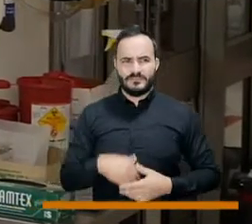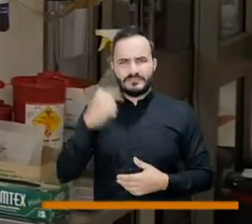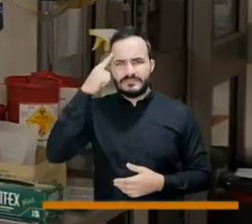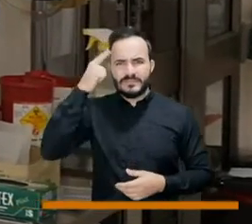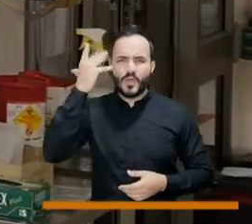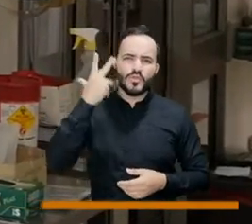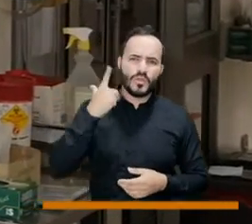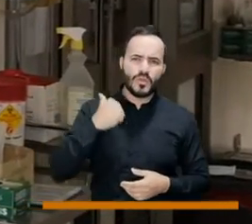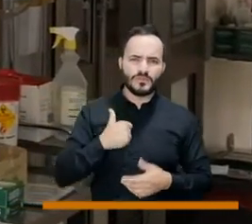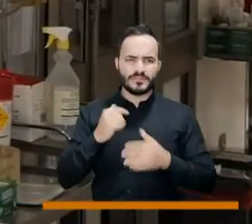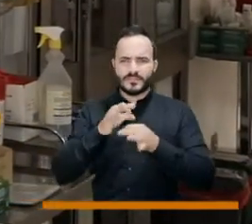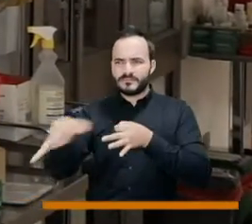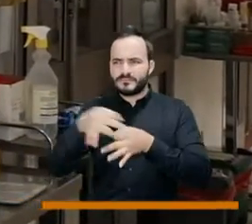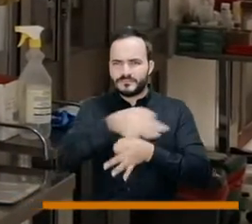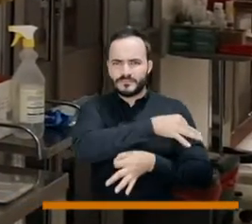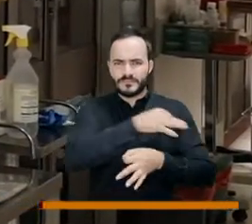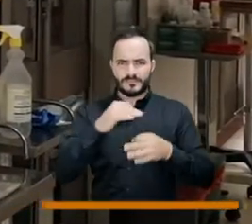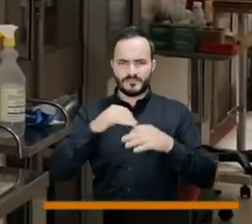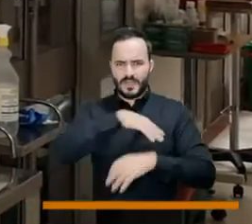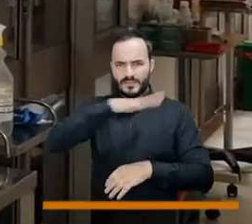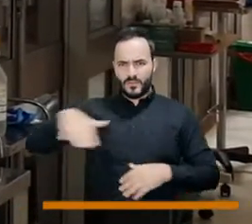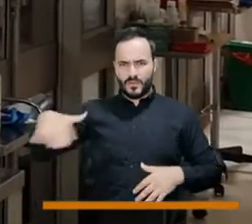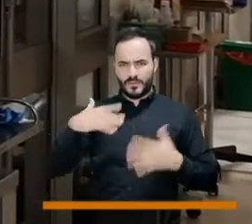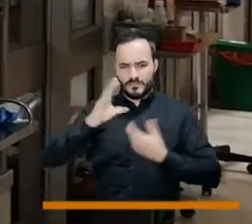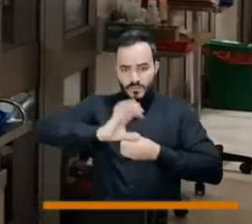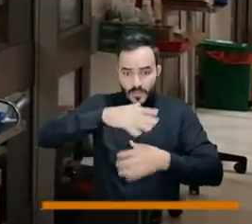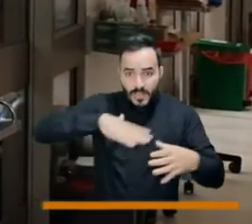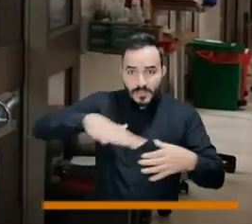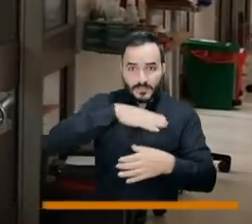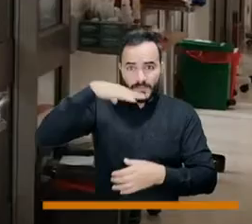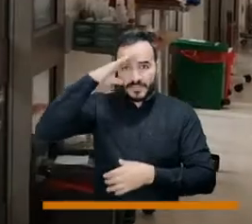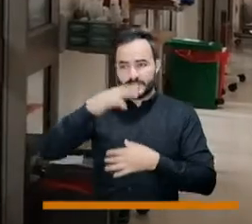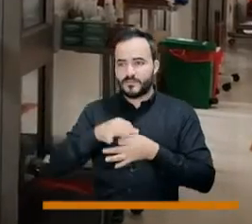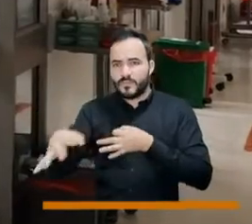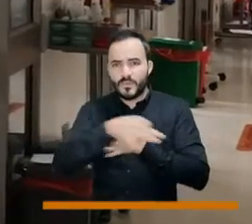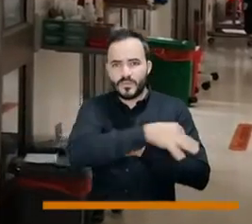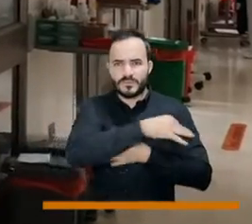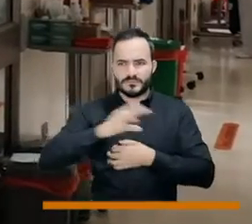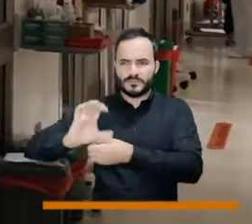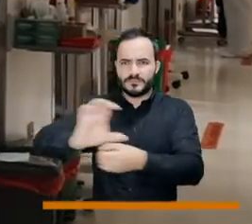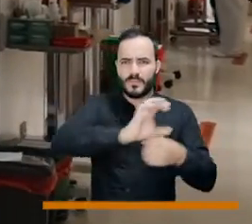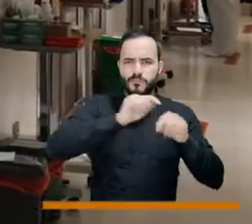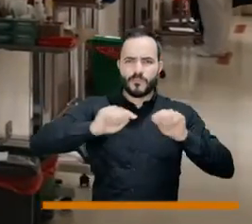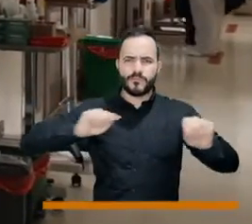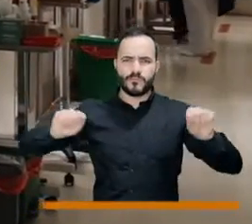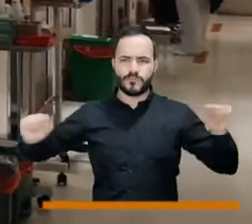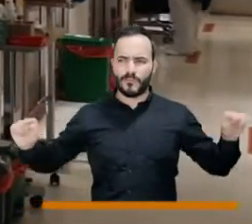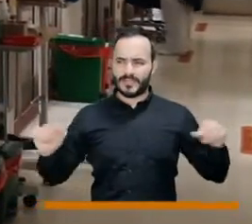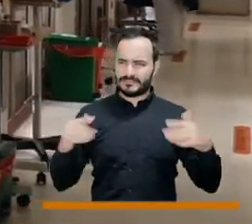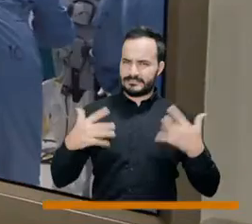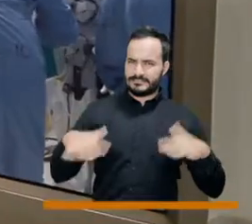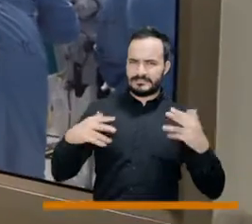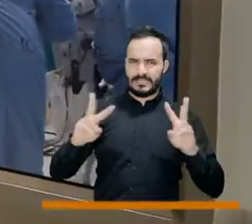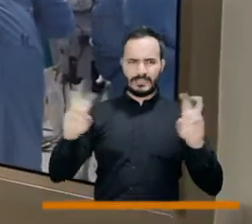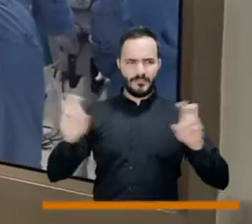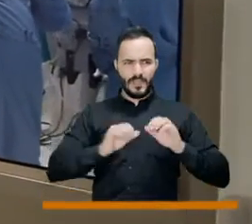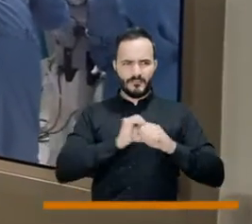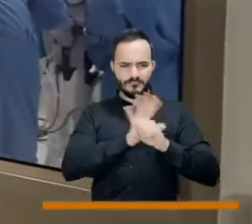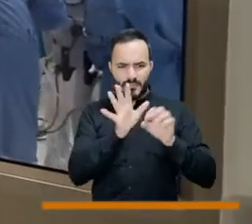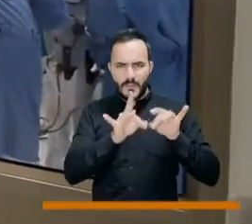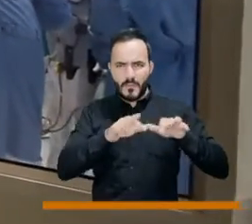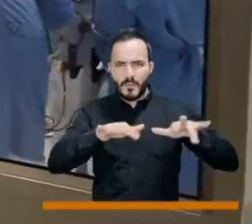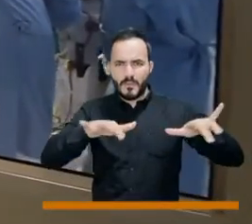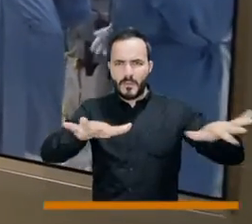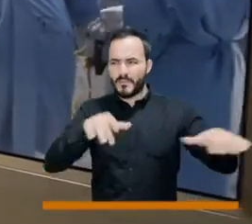Resolver todos los días, en los diferentes municipios de Antioquia y en Medellín inclusive, el